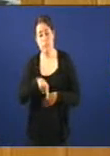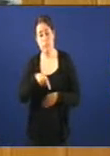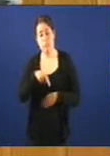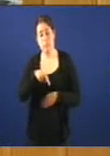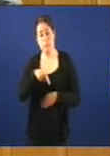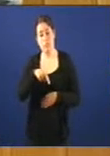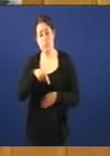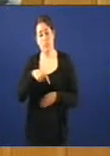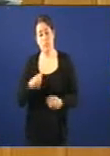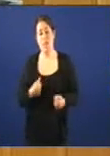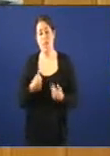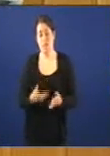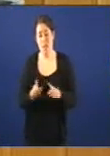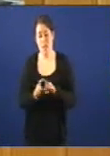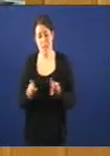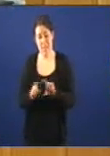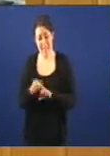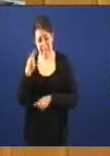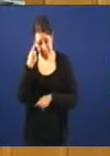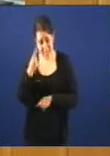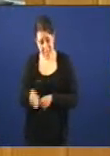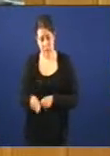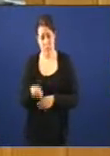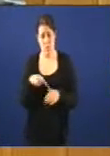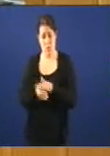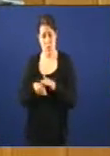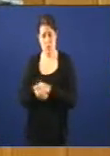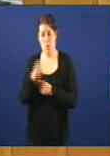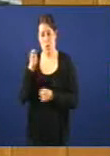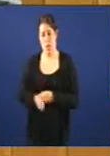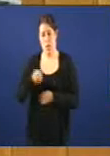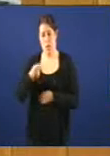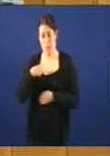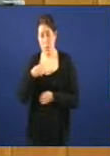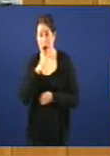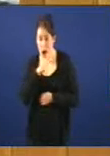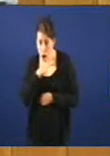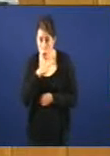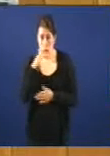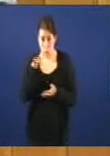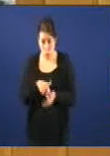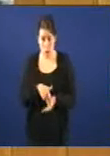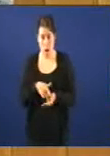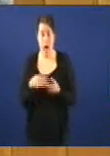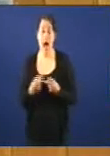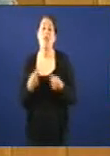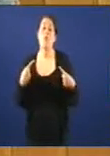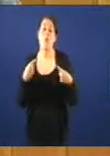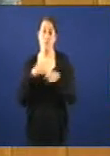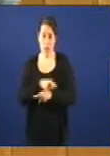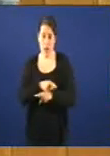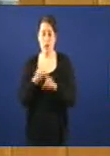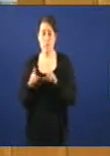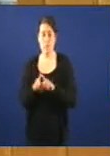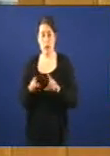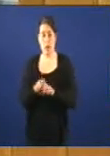axudado a unha empresa cando sabía que había un proceso judicial que podía determinar precisamente o que estamos falando agora. Exactamente o contrario. Que a empresa